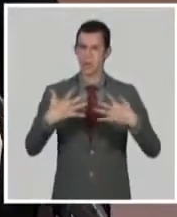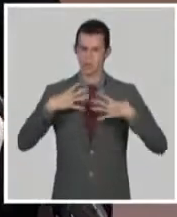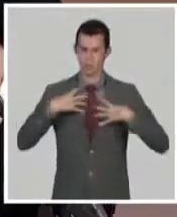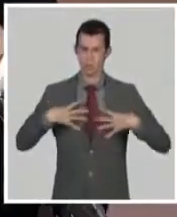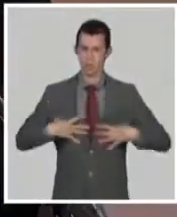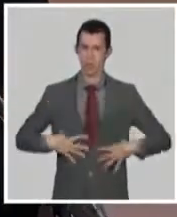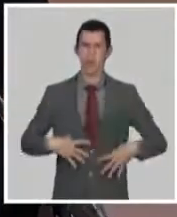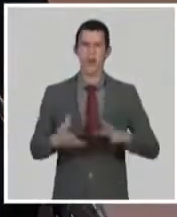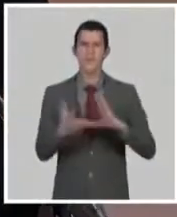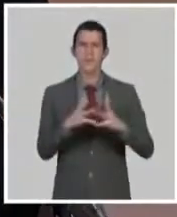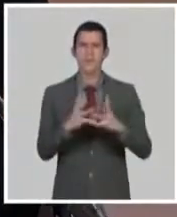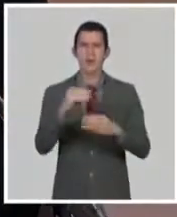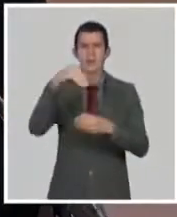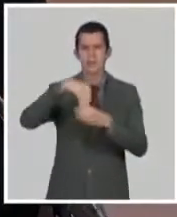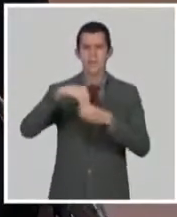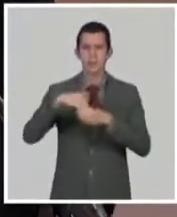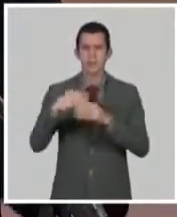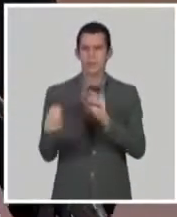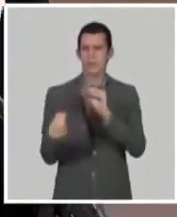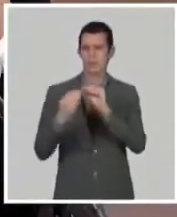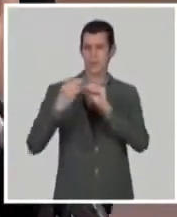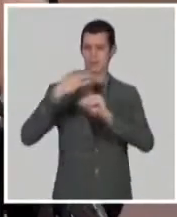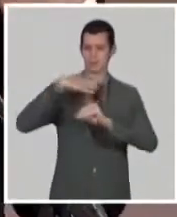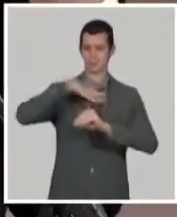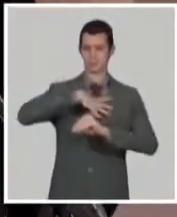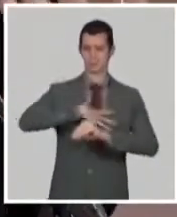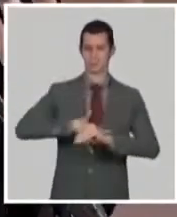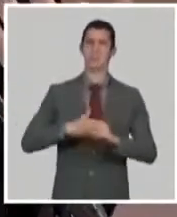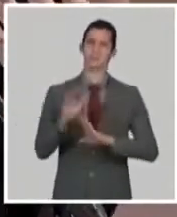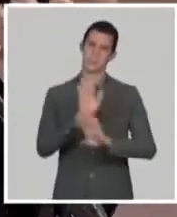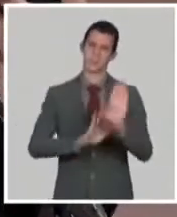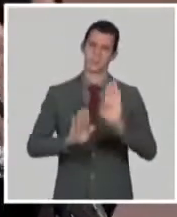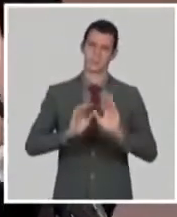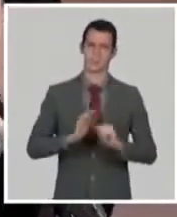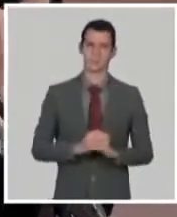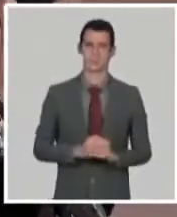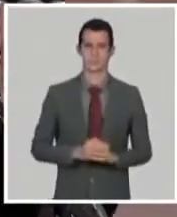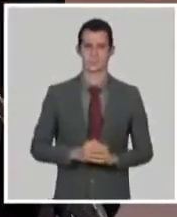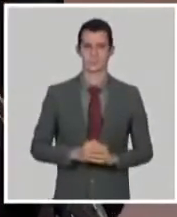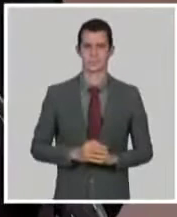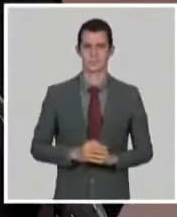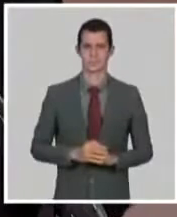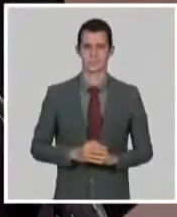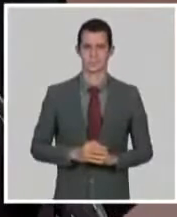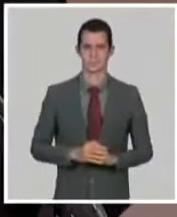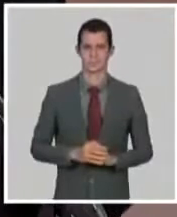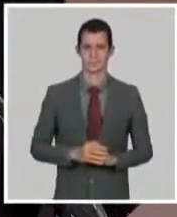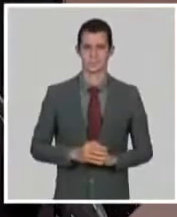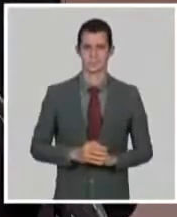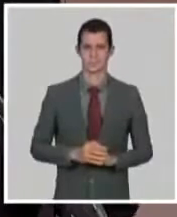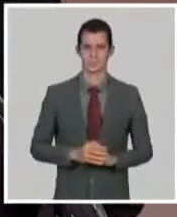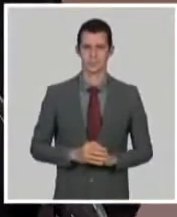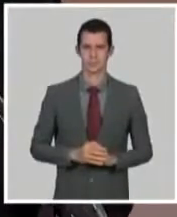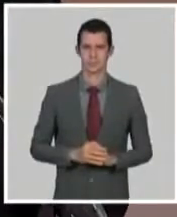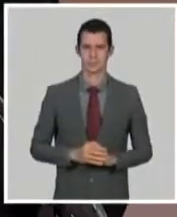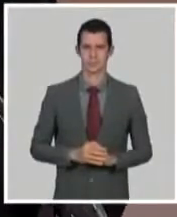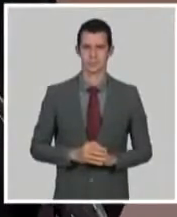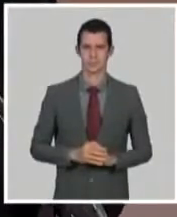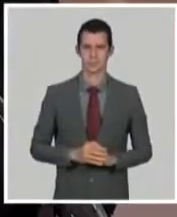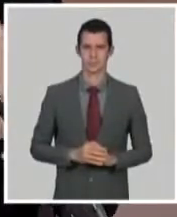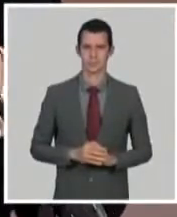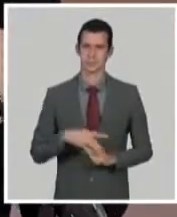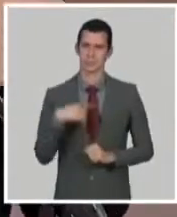aprovecha también un resultado precedente y esto coincide con lo que ha hecho la comunidad